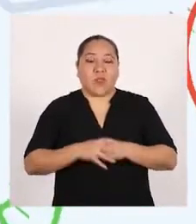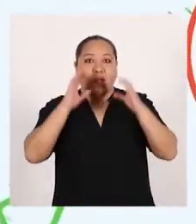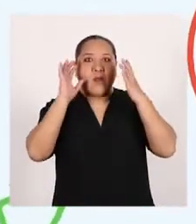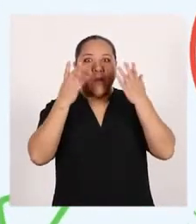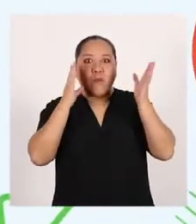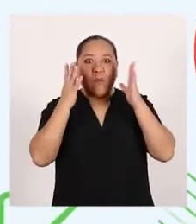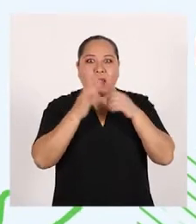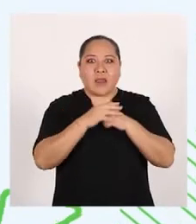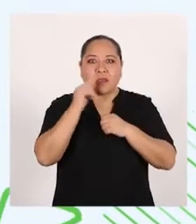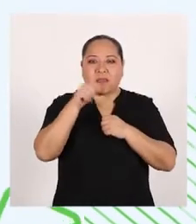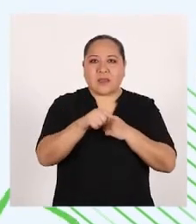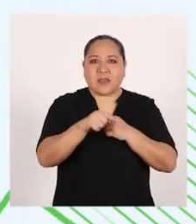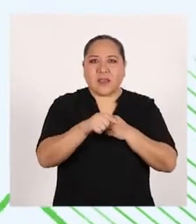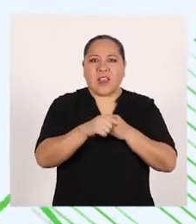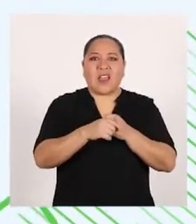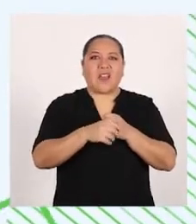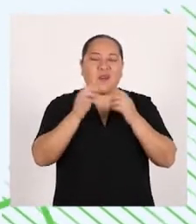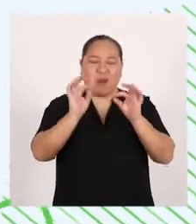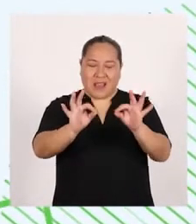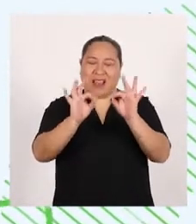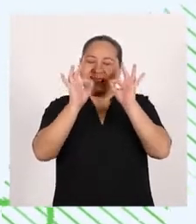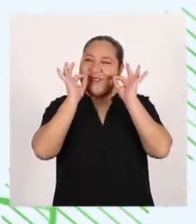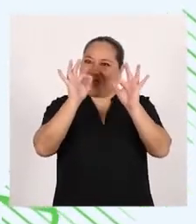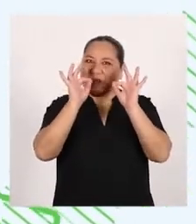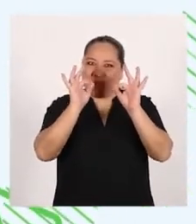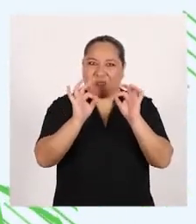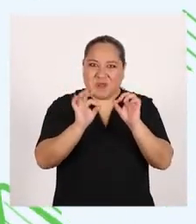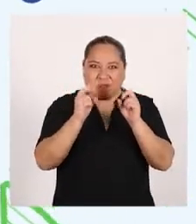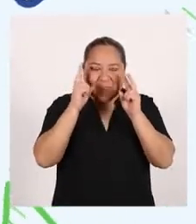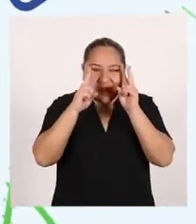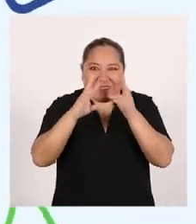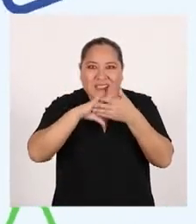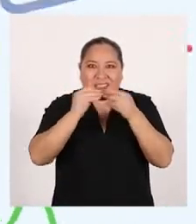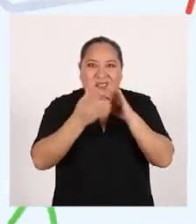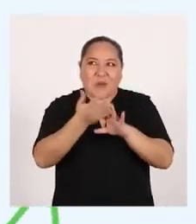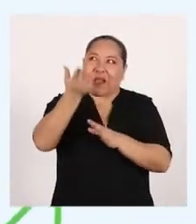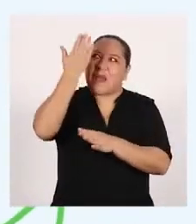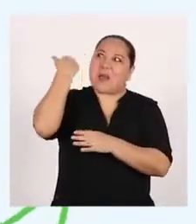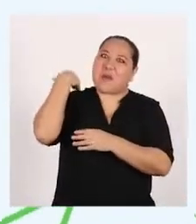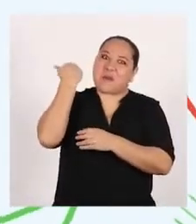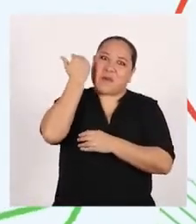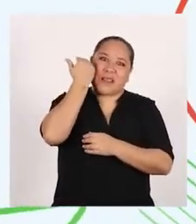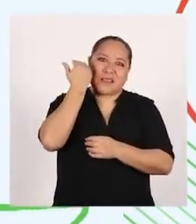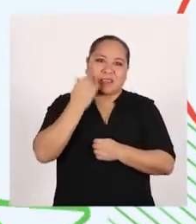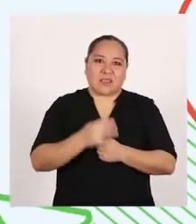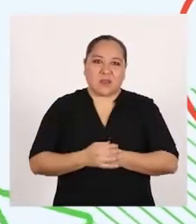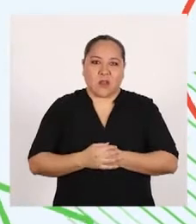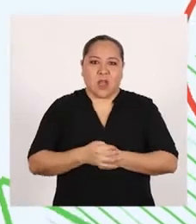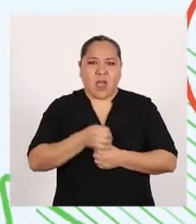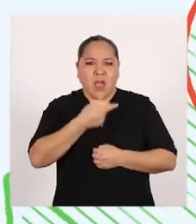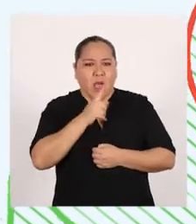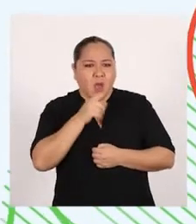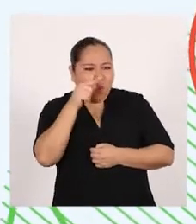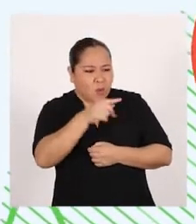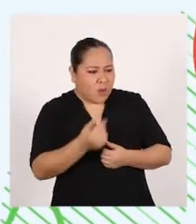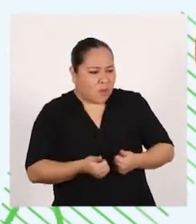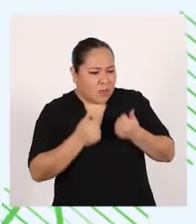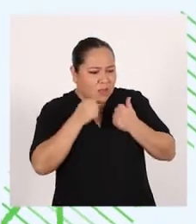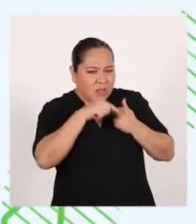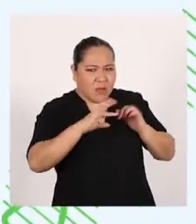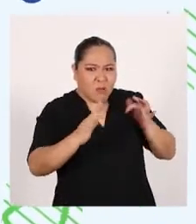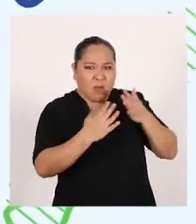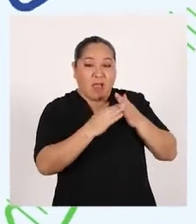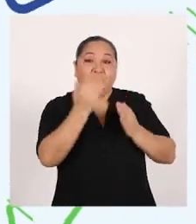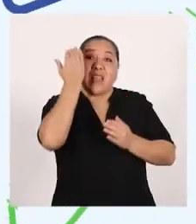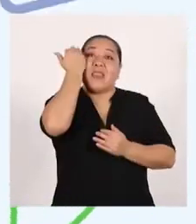Parece que nos espera una gran aventura Vayamos al pasado ¿Cuánta agua y vida en este pueblo?